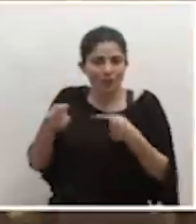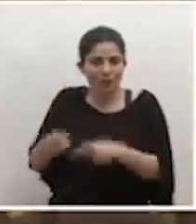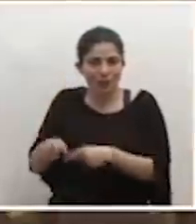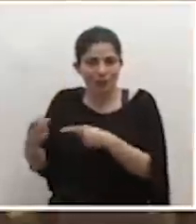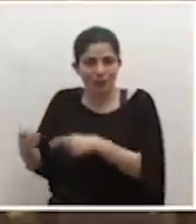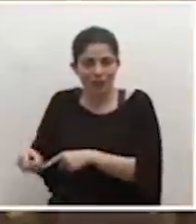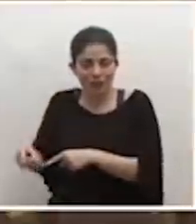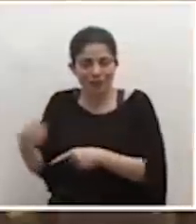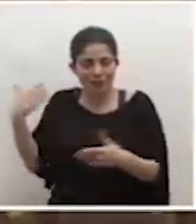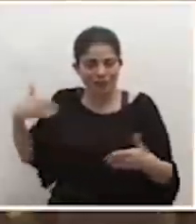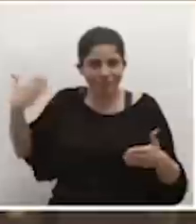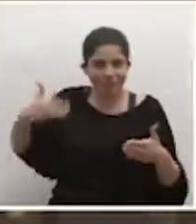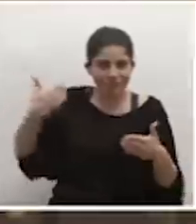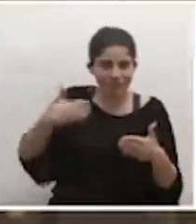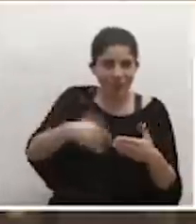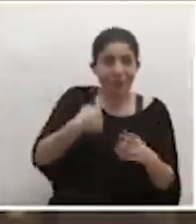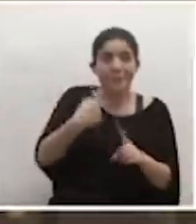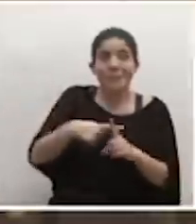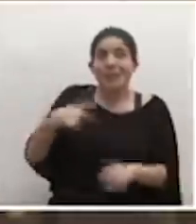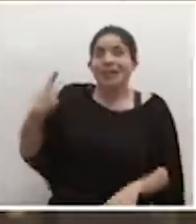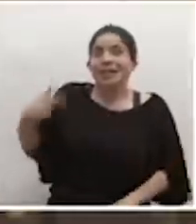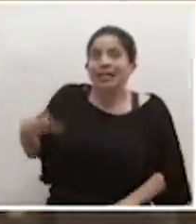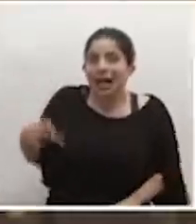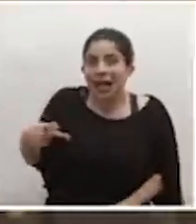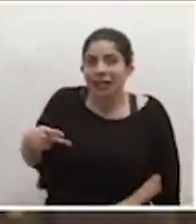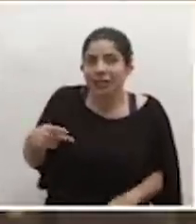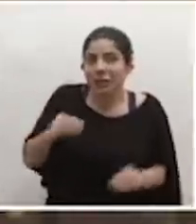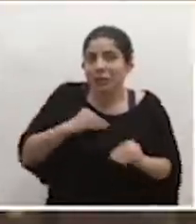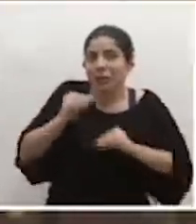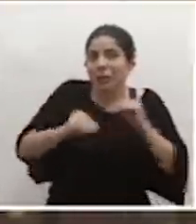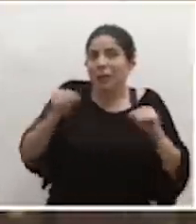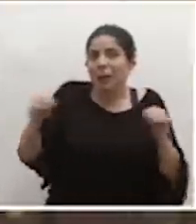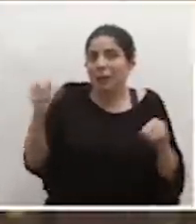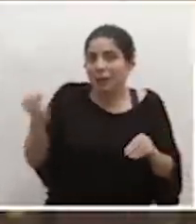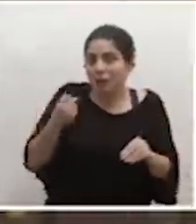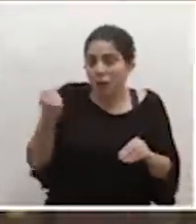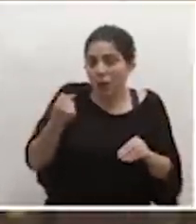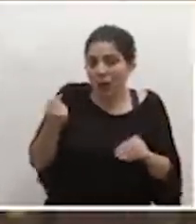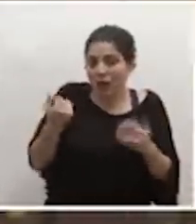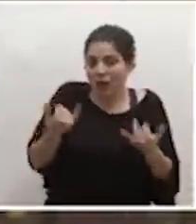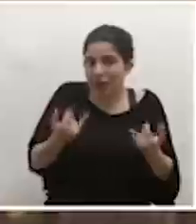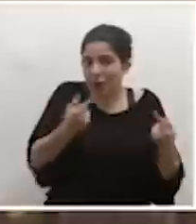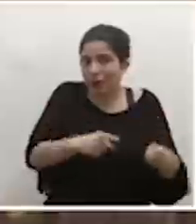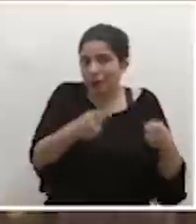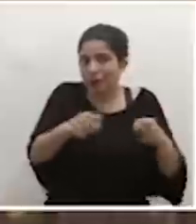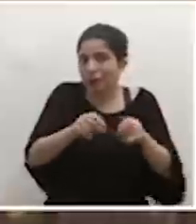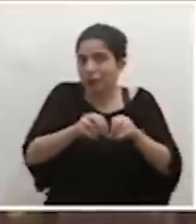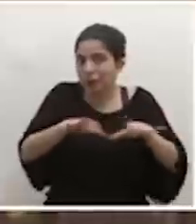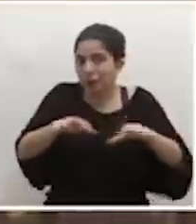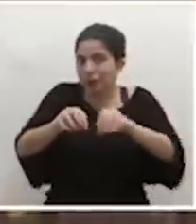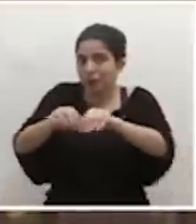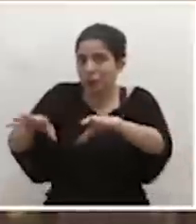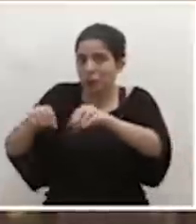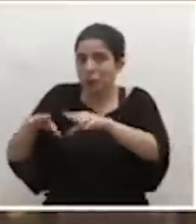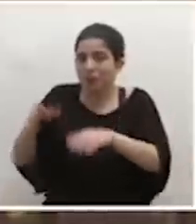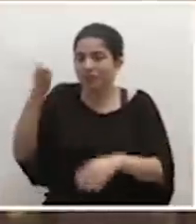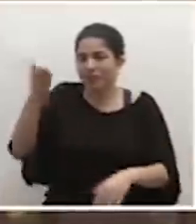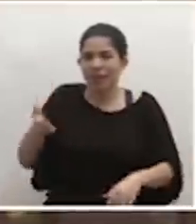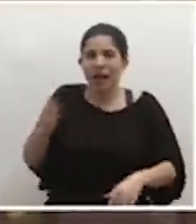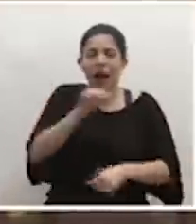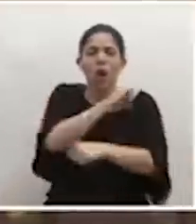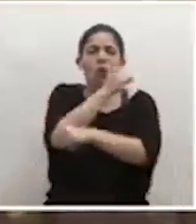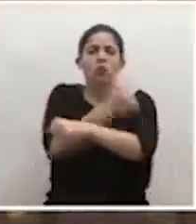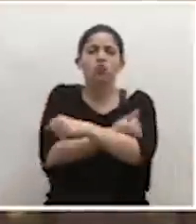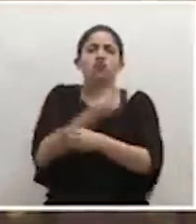viviendo y de los riesgos de mayor contaminación y mayor contagio que se han estado dando para las autoridades